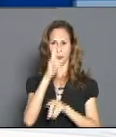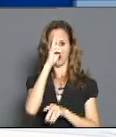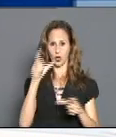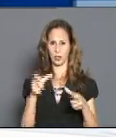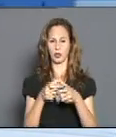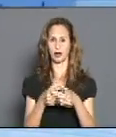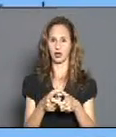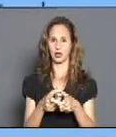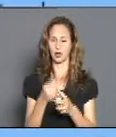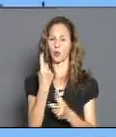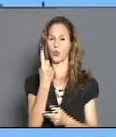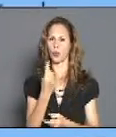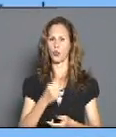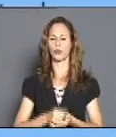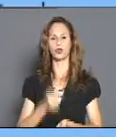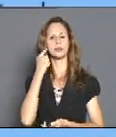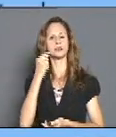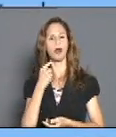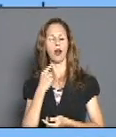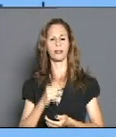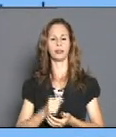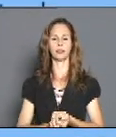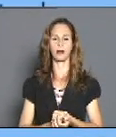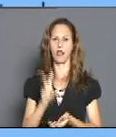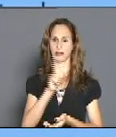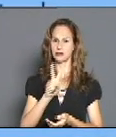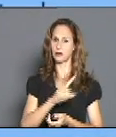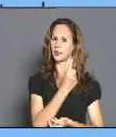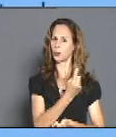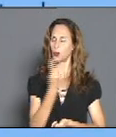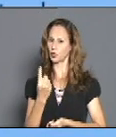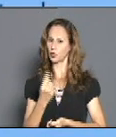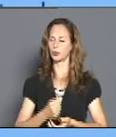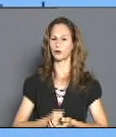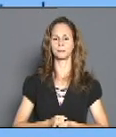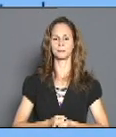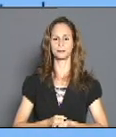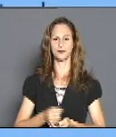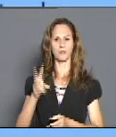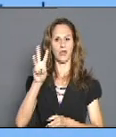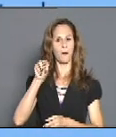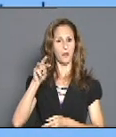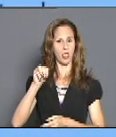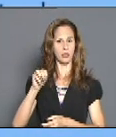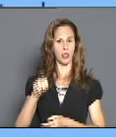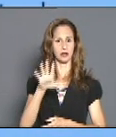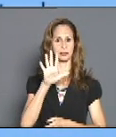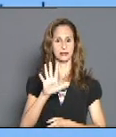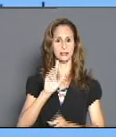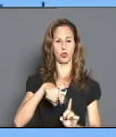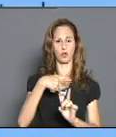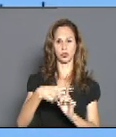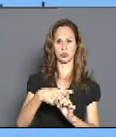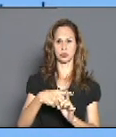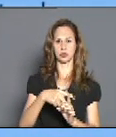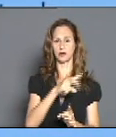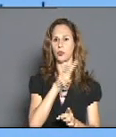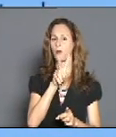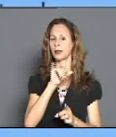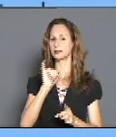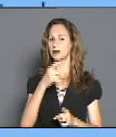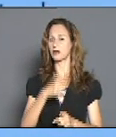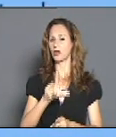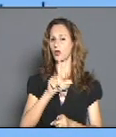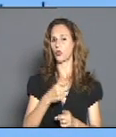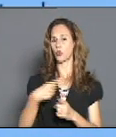igual que el área de salud San Andrés y el área de salud Alcide Espino. El municipio de Mayarí con 5 diagnosticados. Del área de salud 26 de julio 3 pacientes.